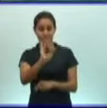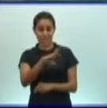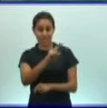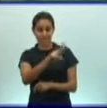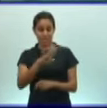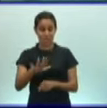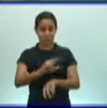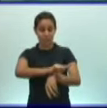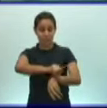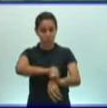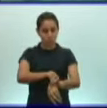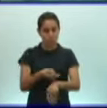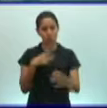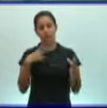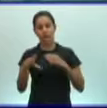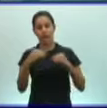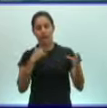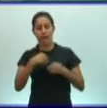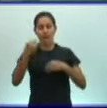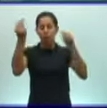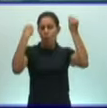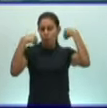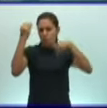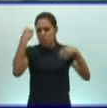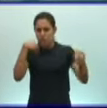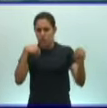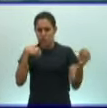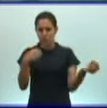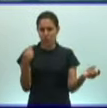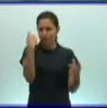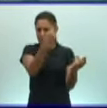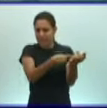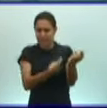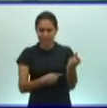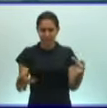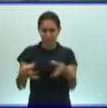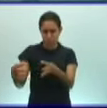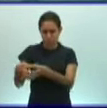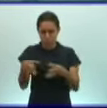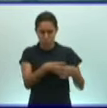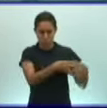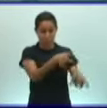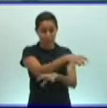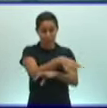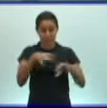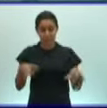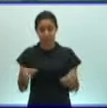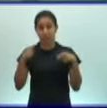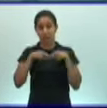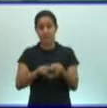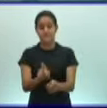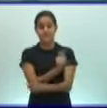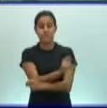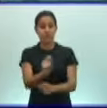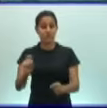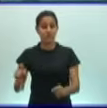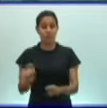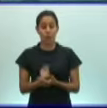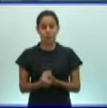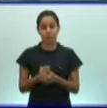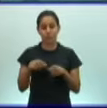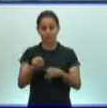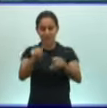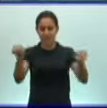y conociendo las características de los grupos de animales. Con su profesor en el aula y desde este espacio,